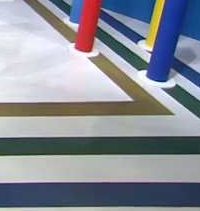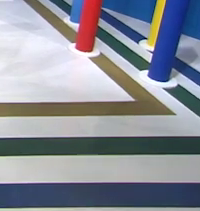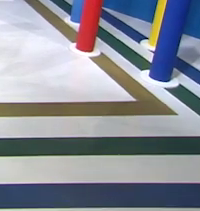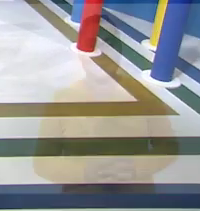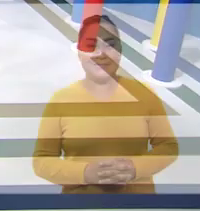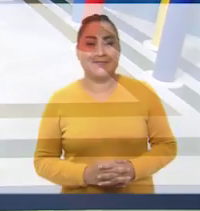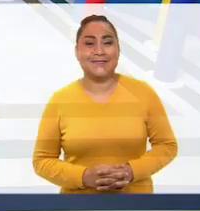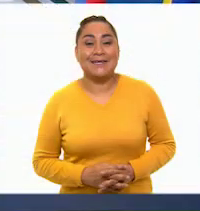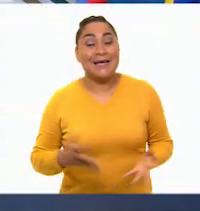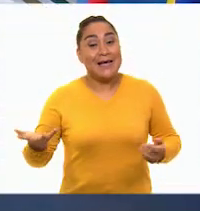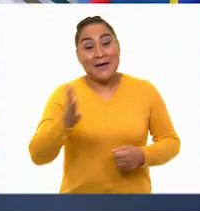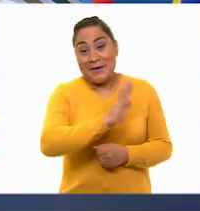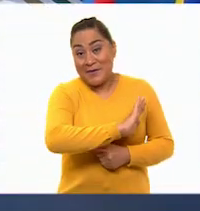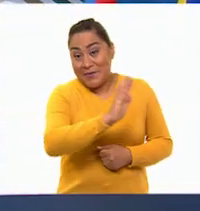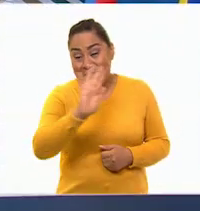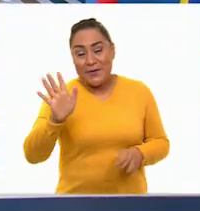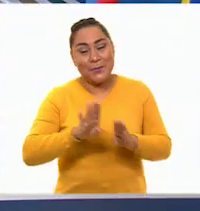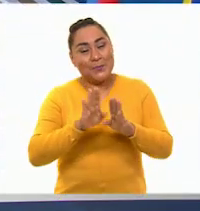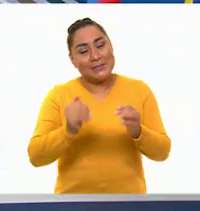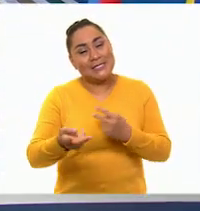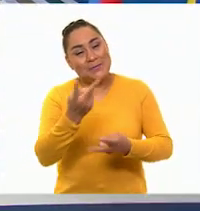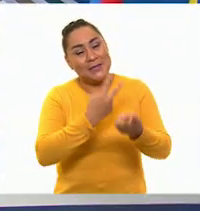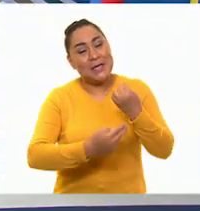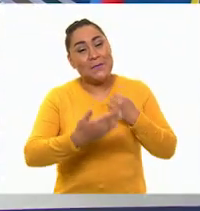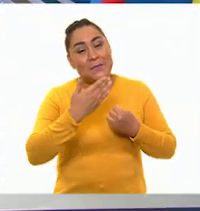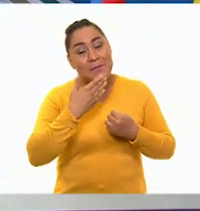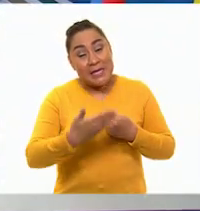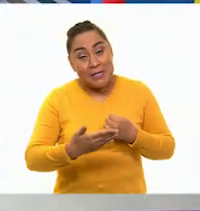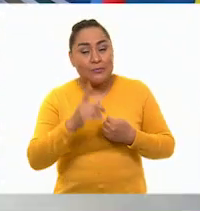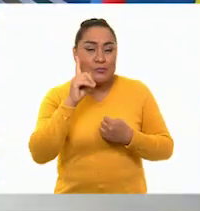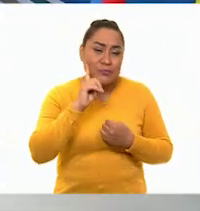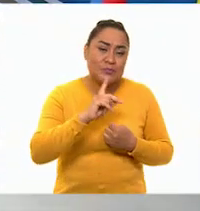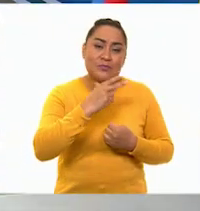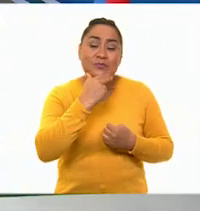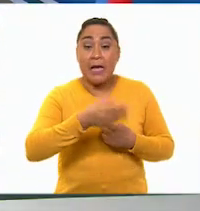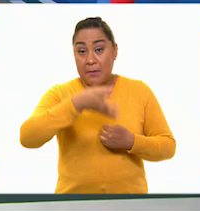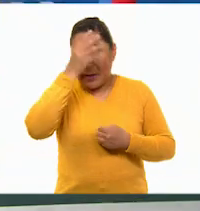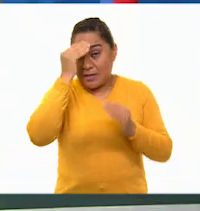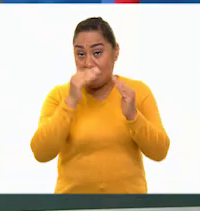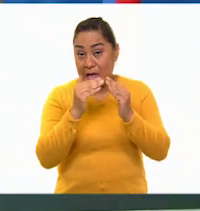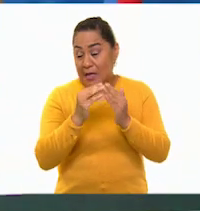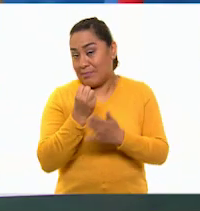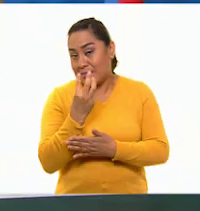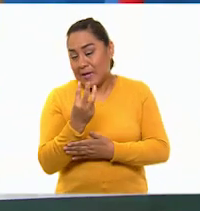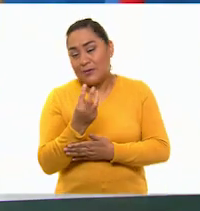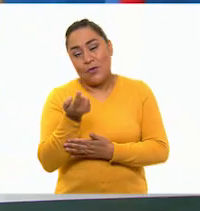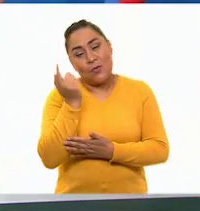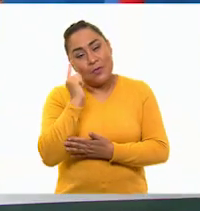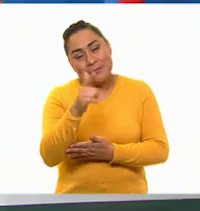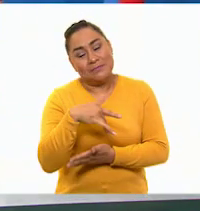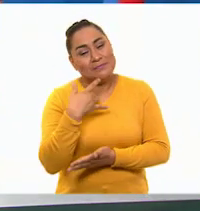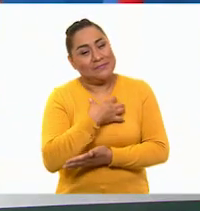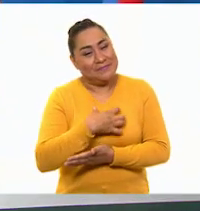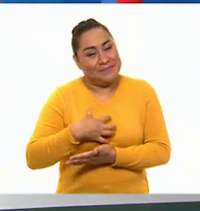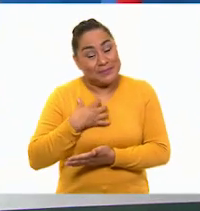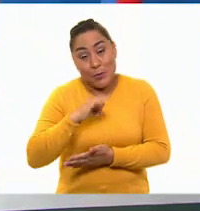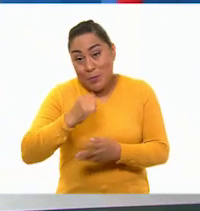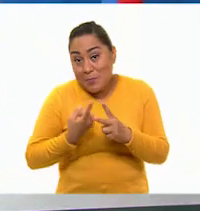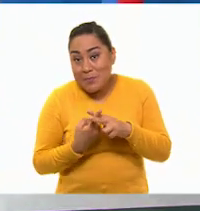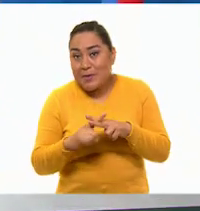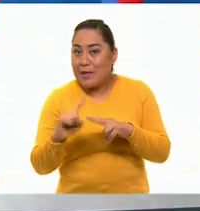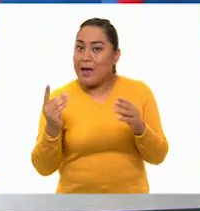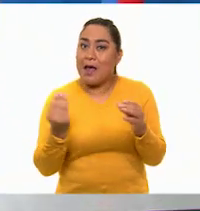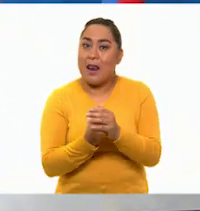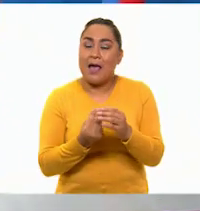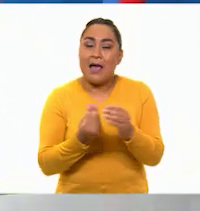¡Hola! ¿Cómo están? Bienvenidas y bienvenidos a Aprende en Casa 3. Espero que estén entusiasmadísimos por comenzar con esta